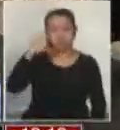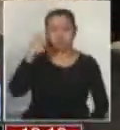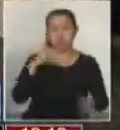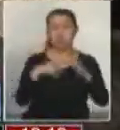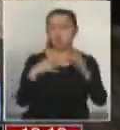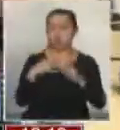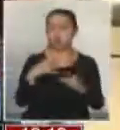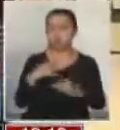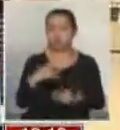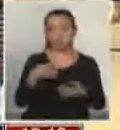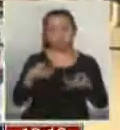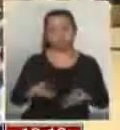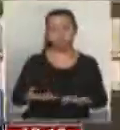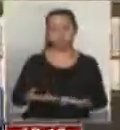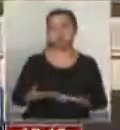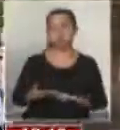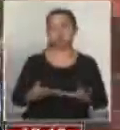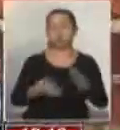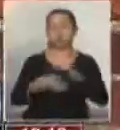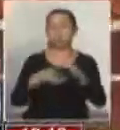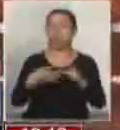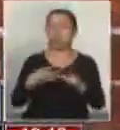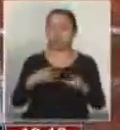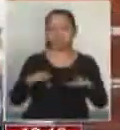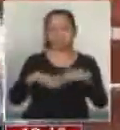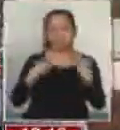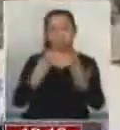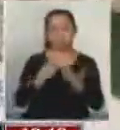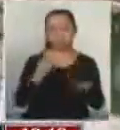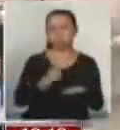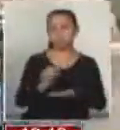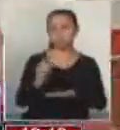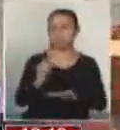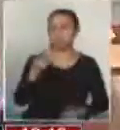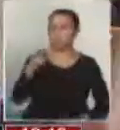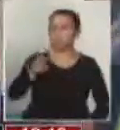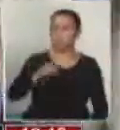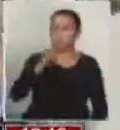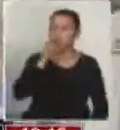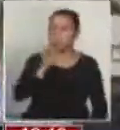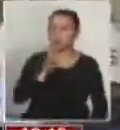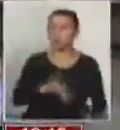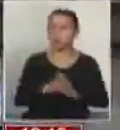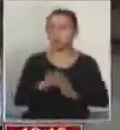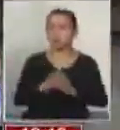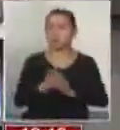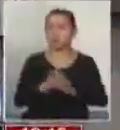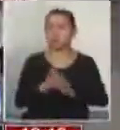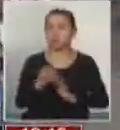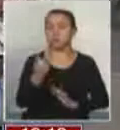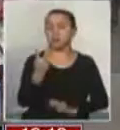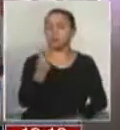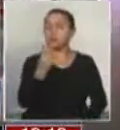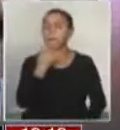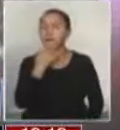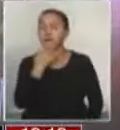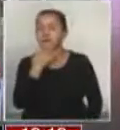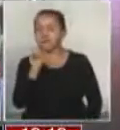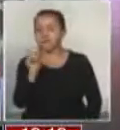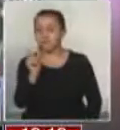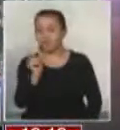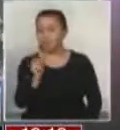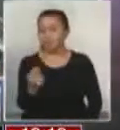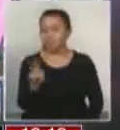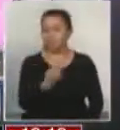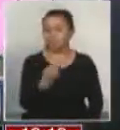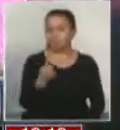absolutamente legítima, creo que es una opción absolutamente válida. Le vuelvo a decir, si yo tuviera que decir, Matilde, en dos palabras, ¿cuáles fueron